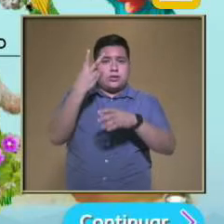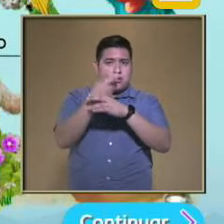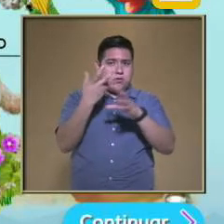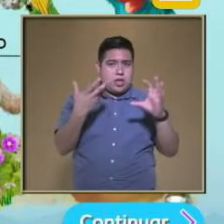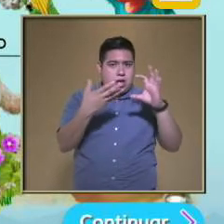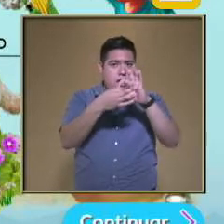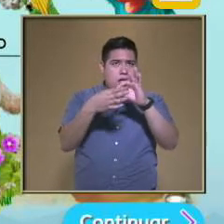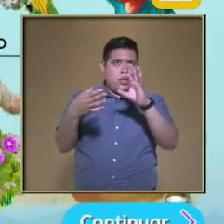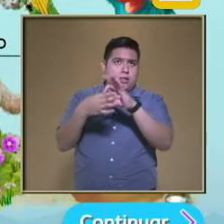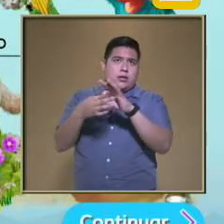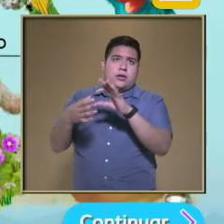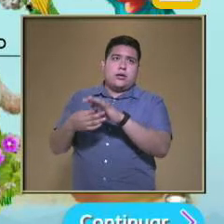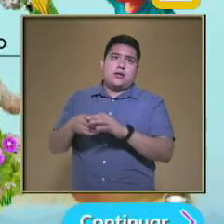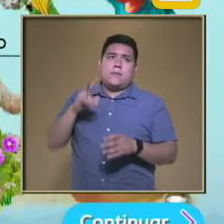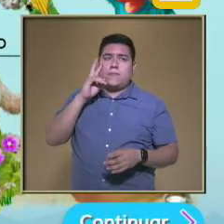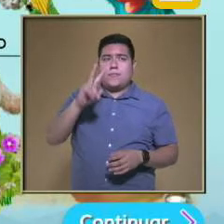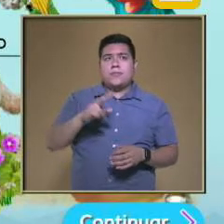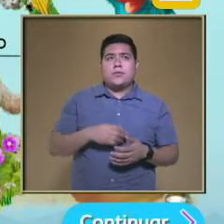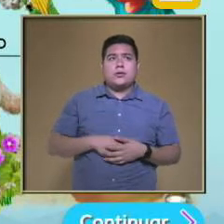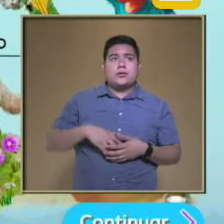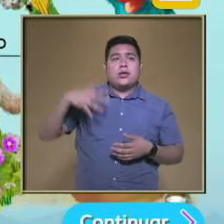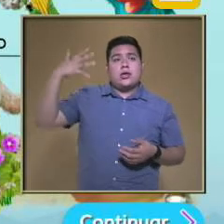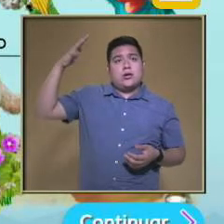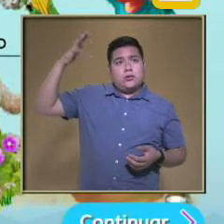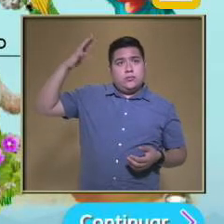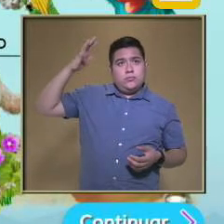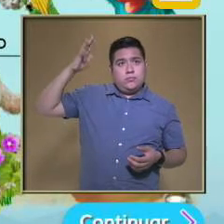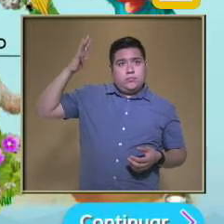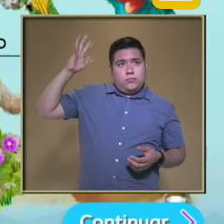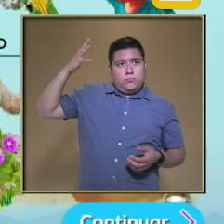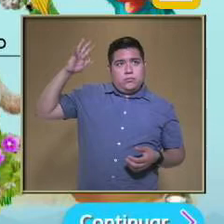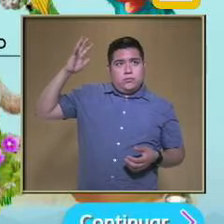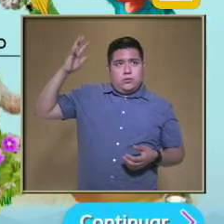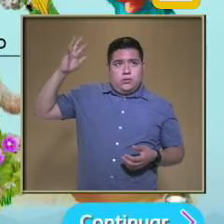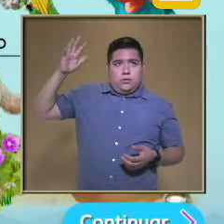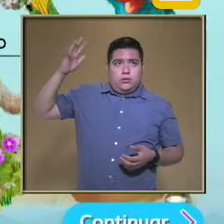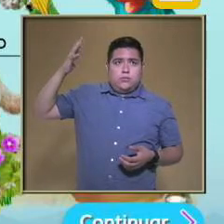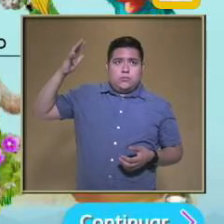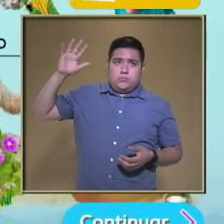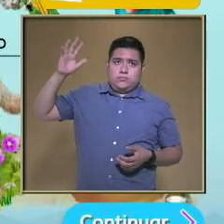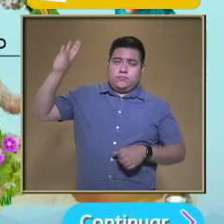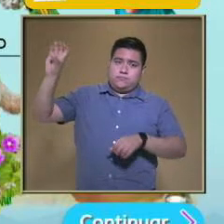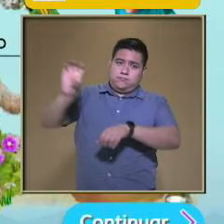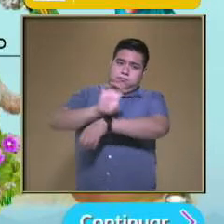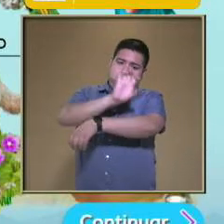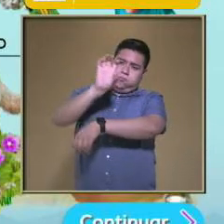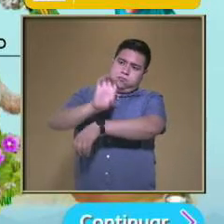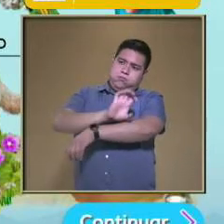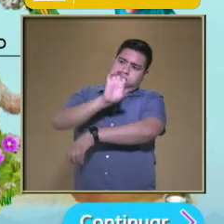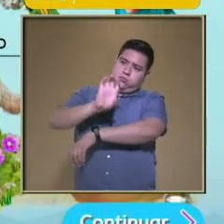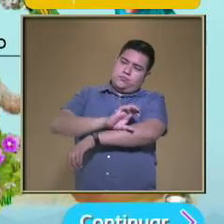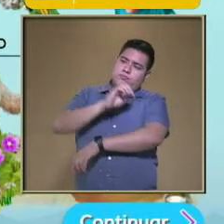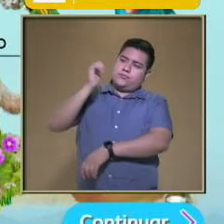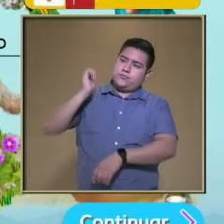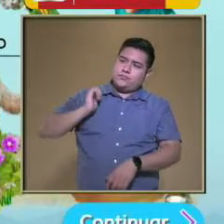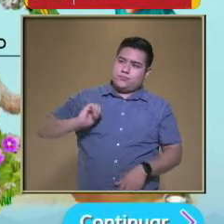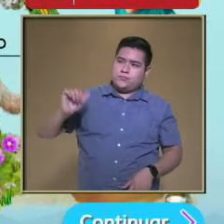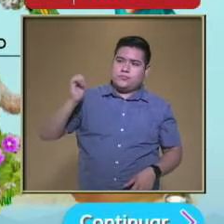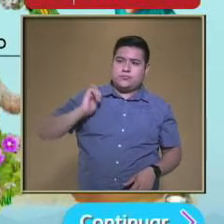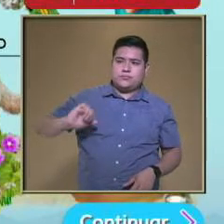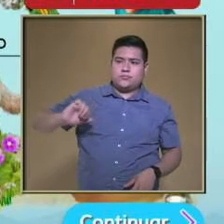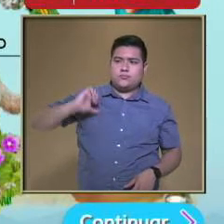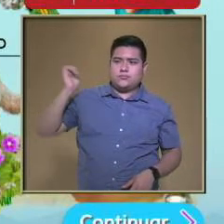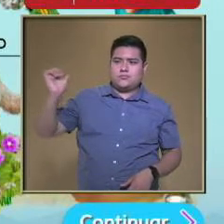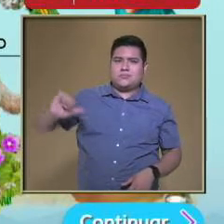Vamos a ver Como desde el sol Parte aquí El aprovechamiento De la energía Ya que el sol Juega un papel Muy importante En el